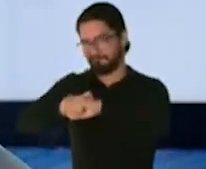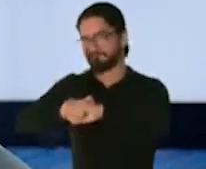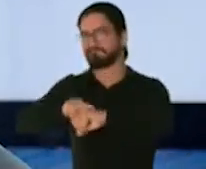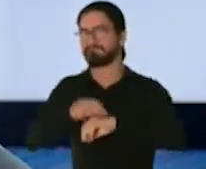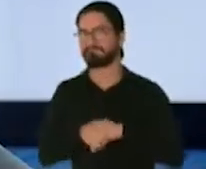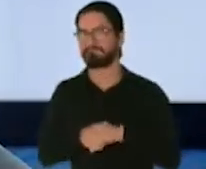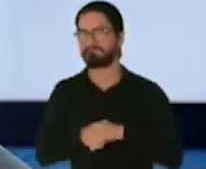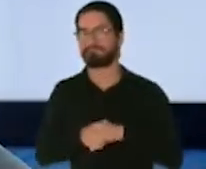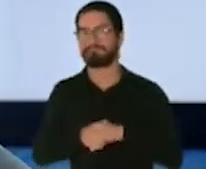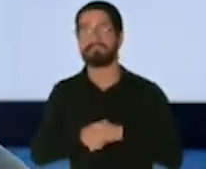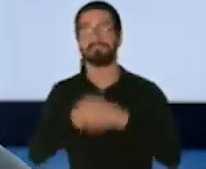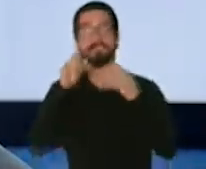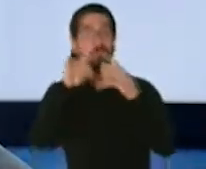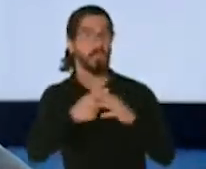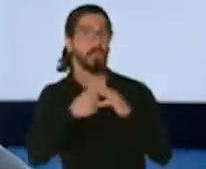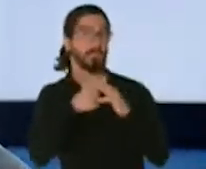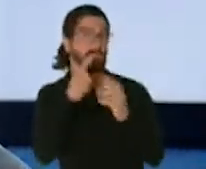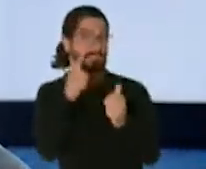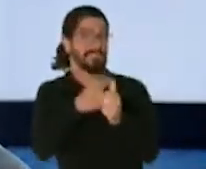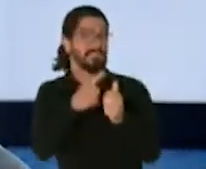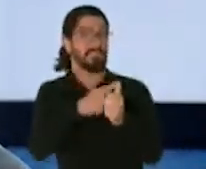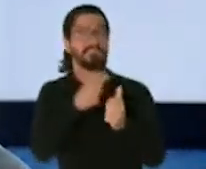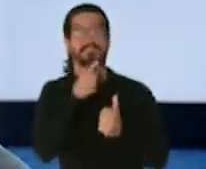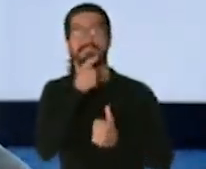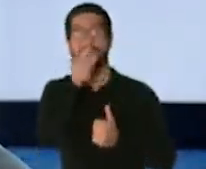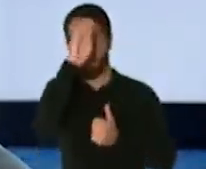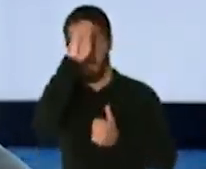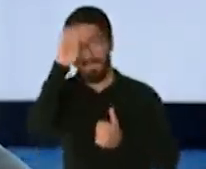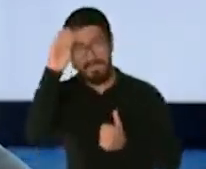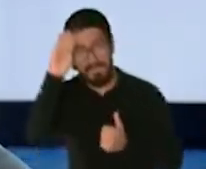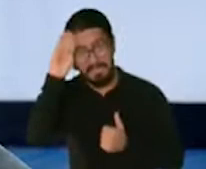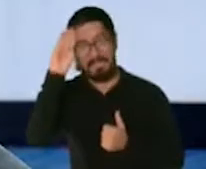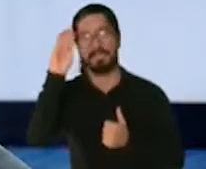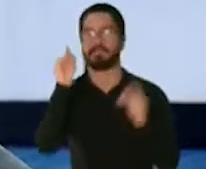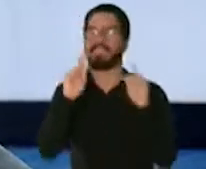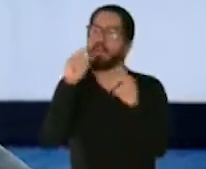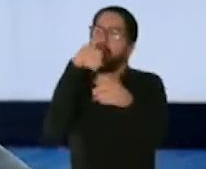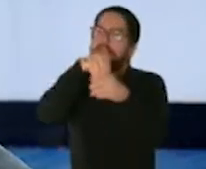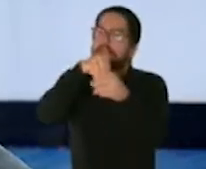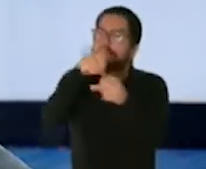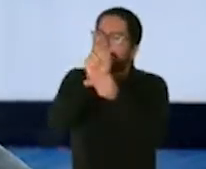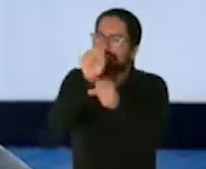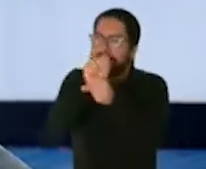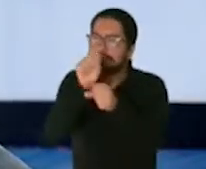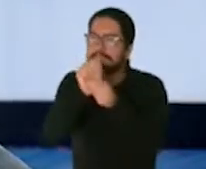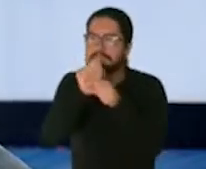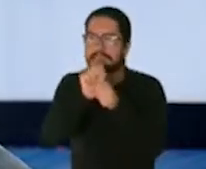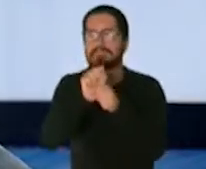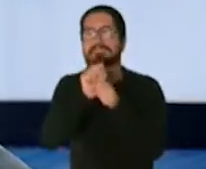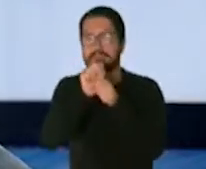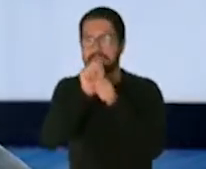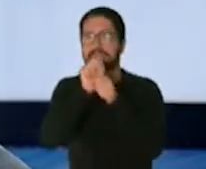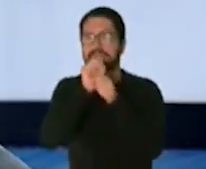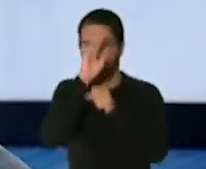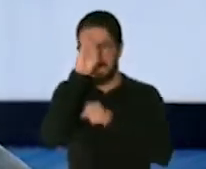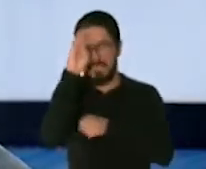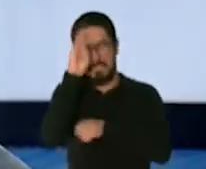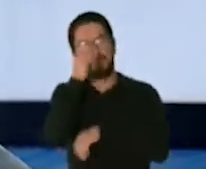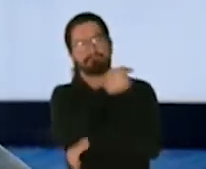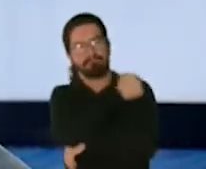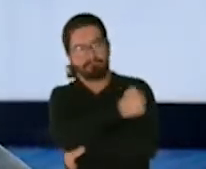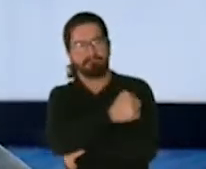Obviamente comenzaremos con los hospitales, todo el personal médico que está en los hospitales, en los CBT, en los grupos IPA. De igual manera